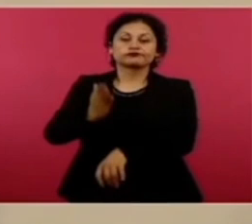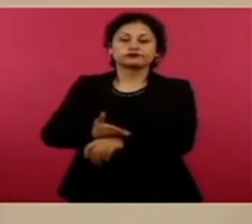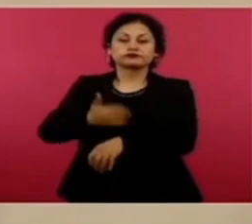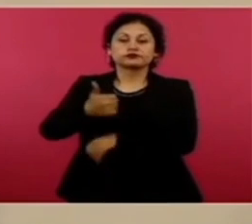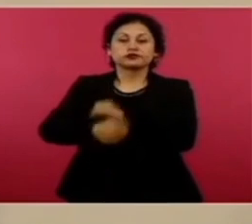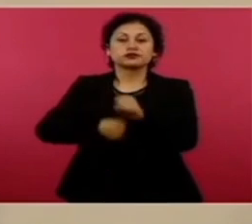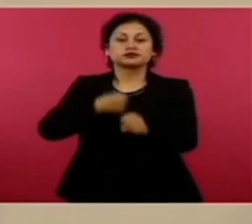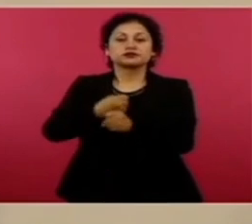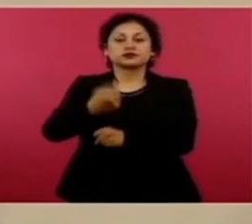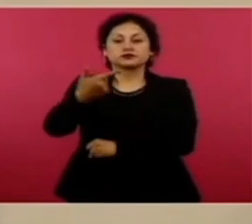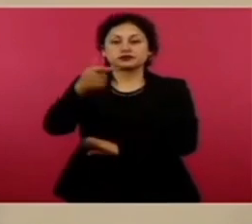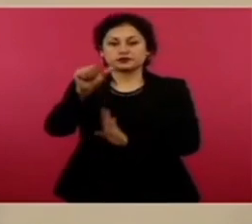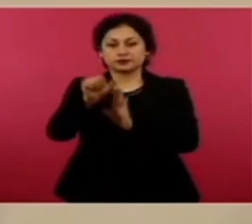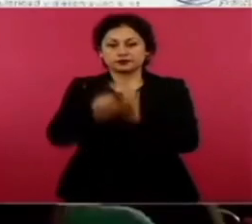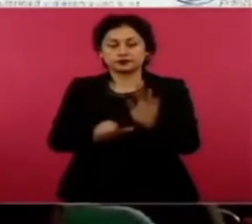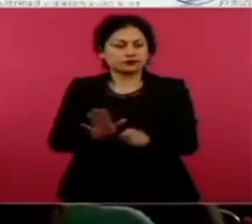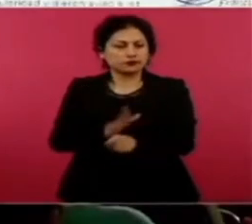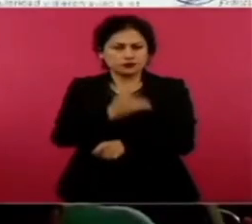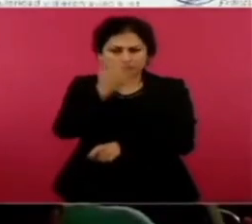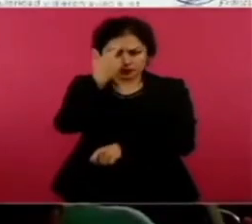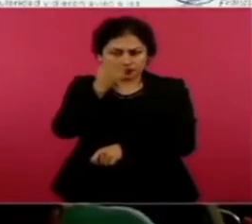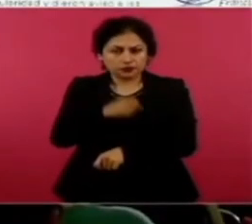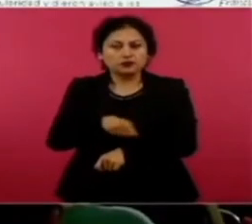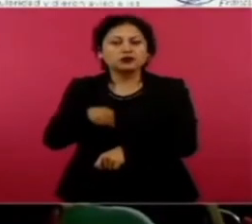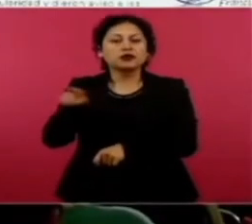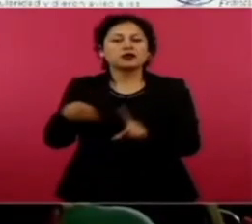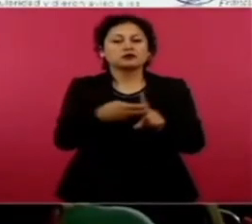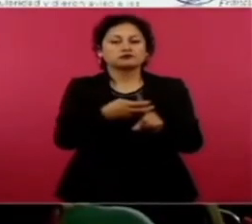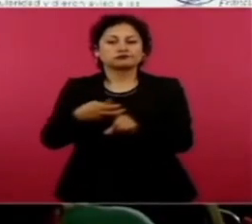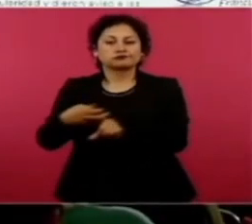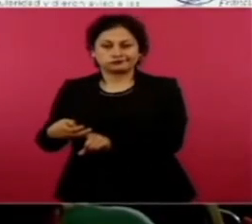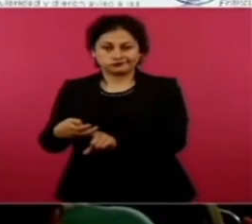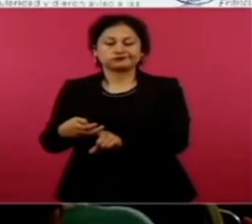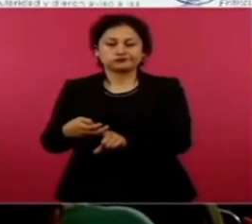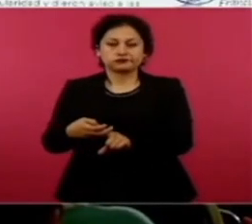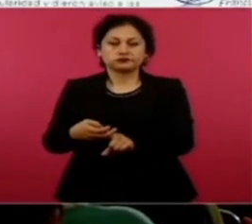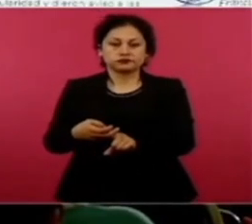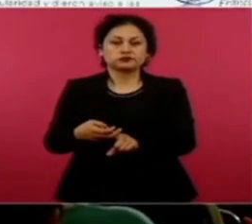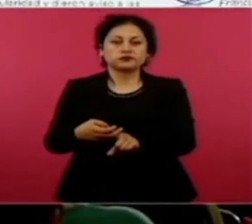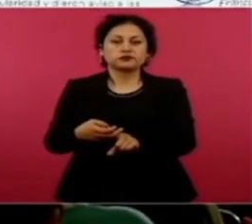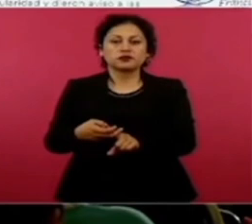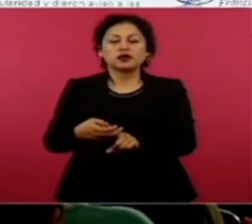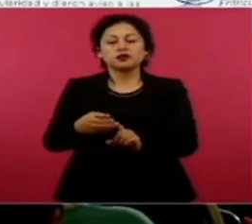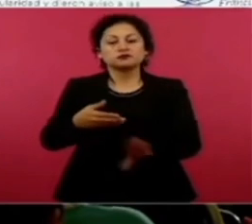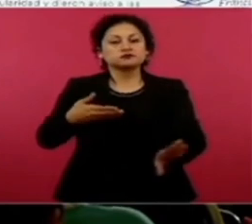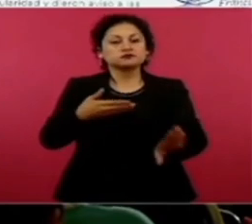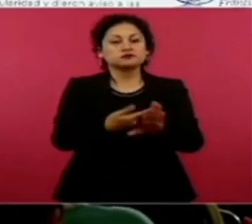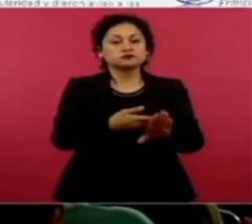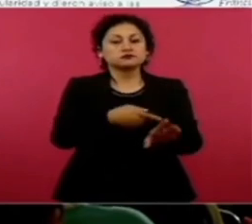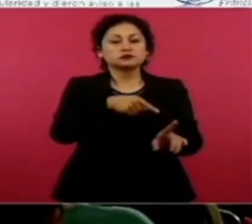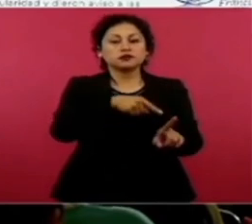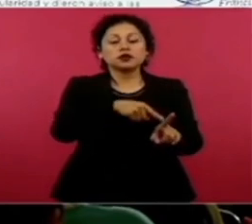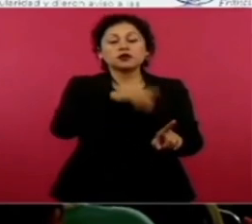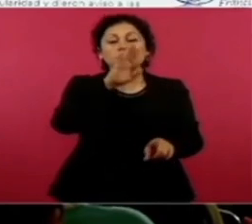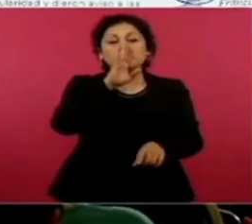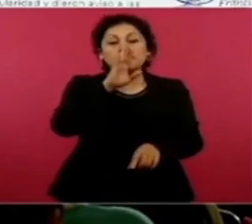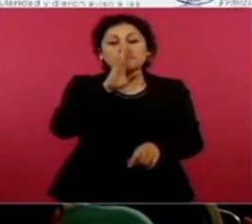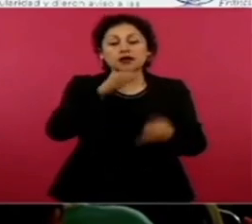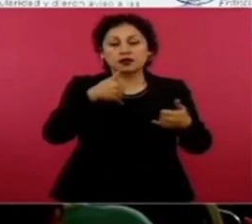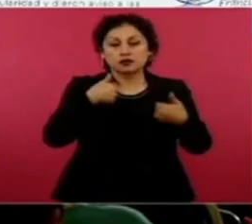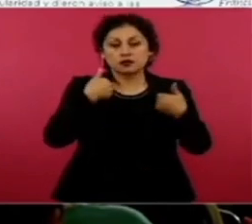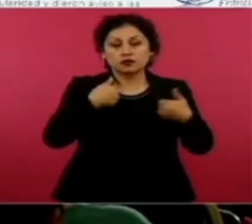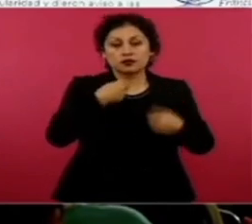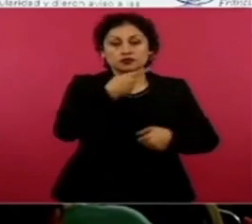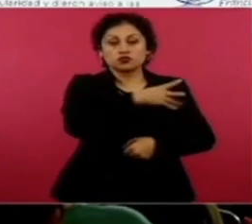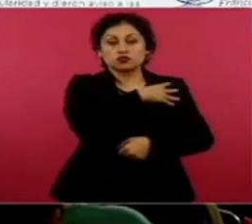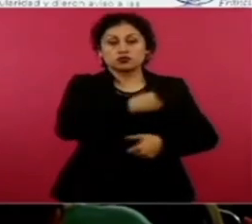meses de prisión. Al inicio ella tenía, era menor de edad, porque este delito se cometió entre